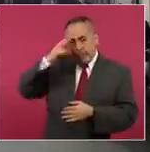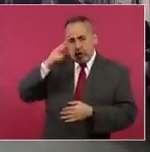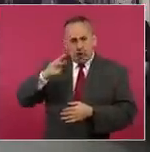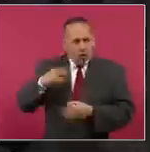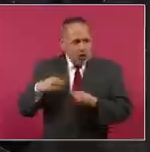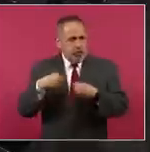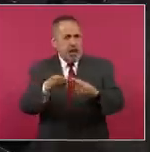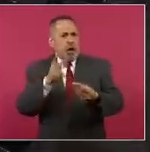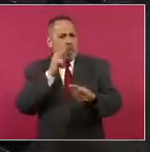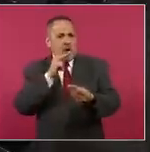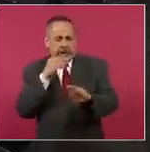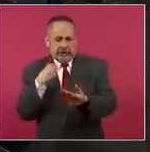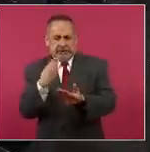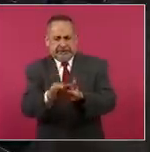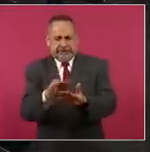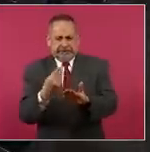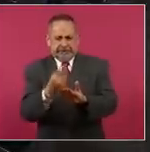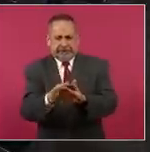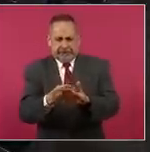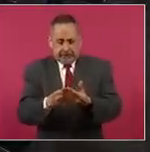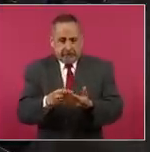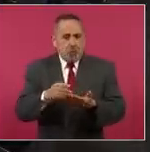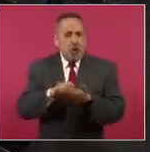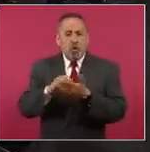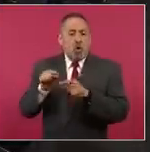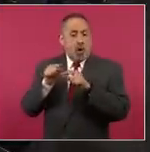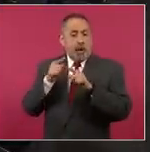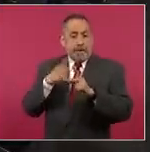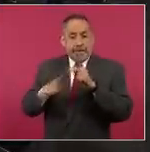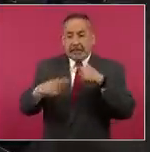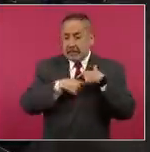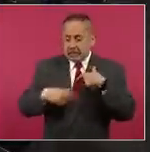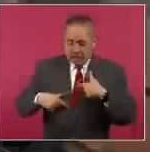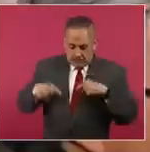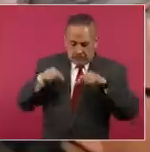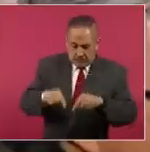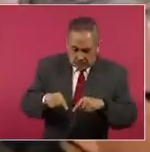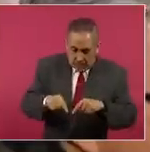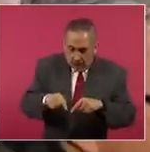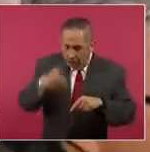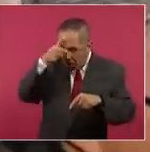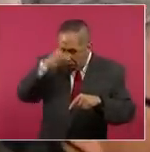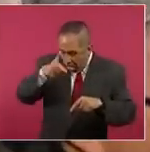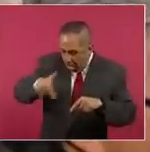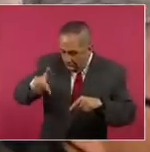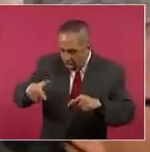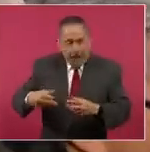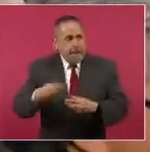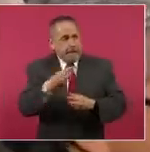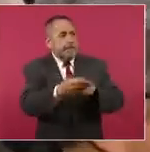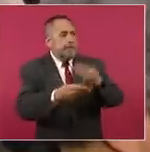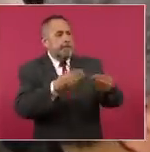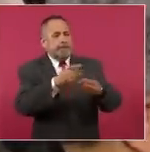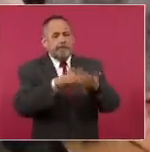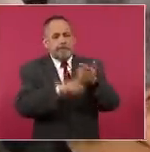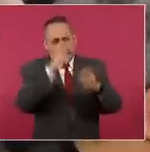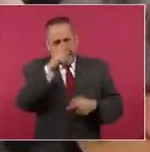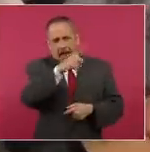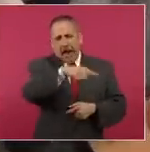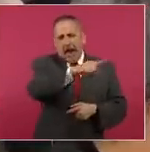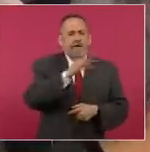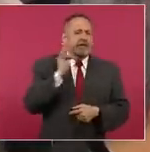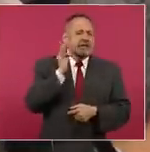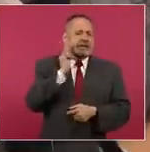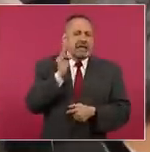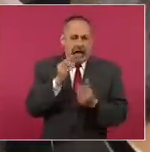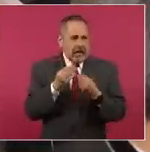en torno a cuando ustedes llegaron, lo que pudieron encontrar, pues aportar evidencia al gobierno de Estados Unidos, a estos fiscales que están precisamente